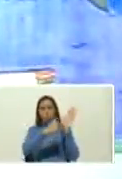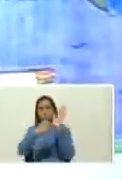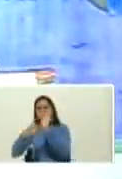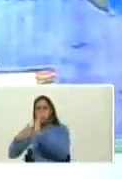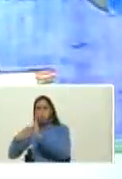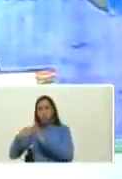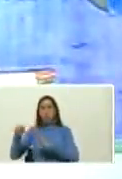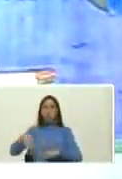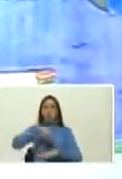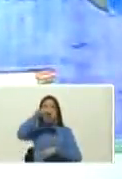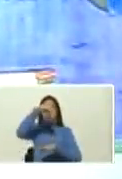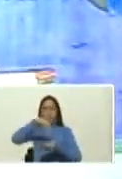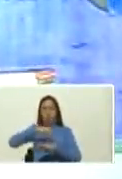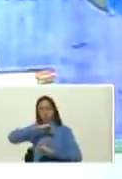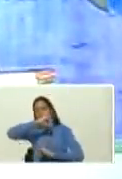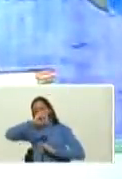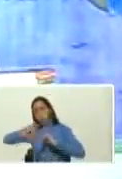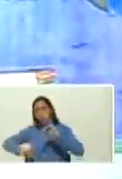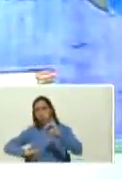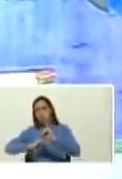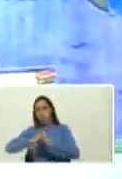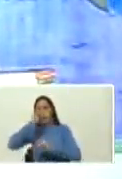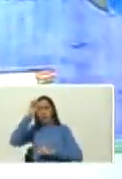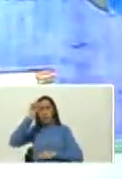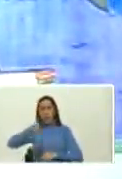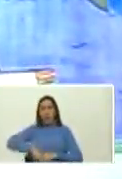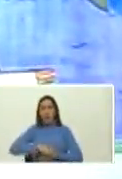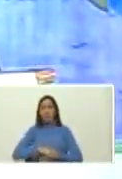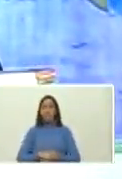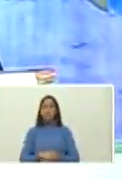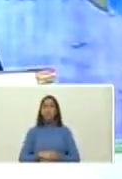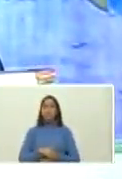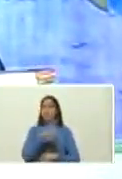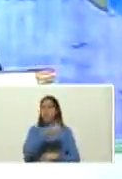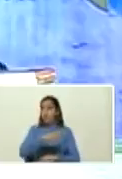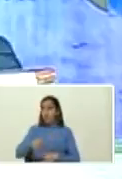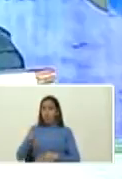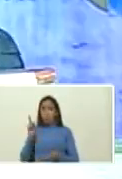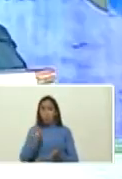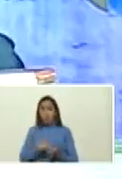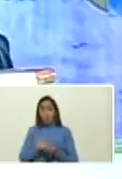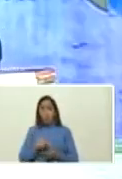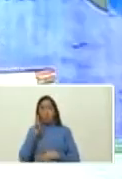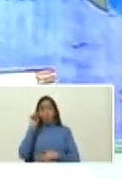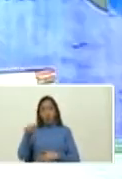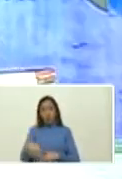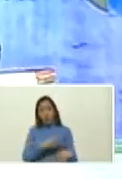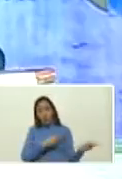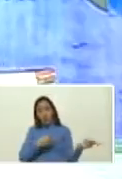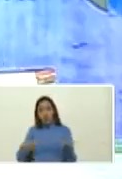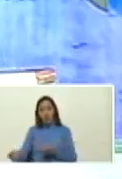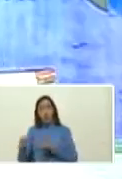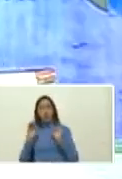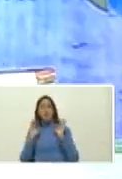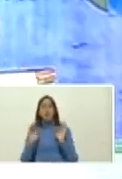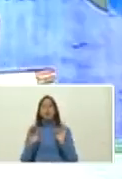nacional e internacional aquí tenemos invitados especiales está